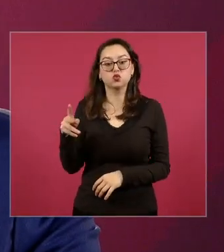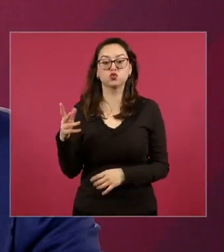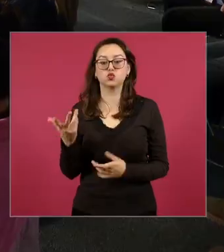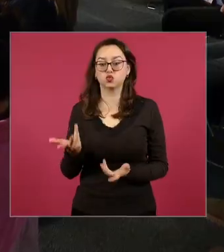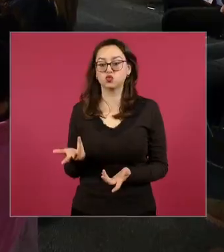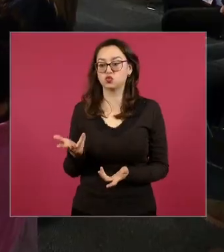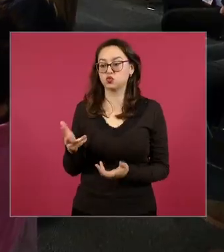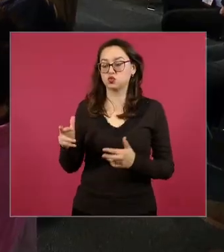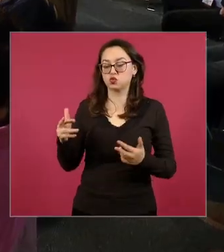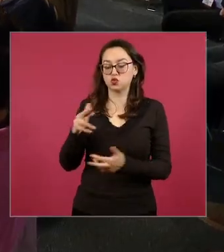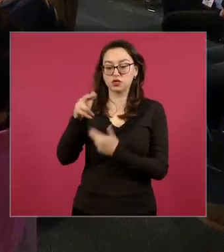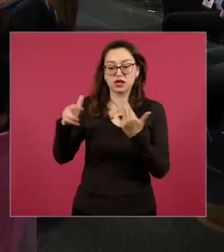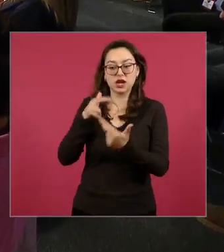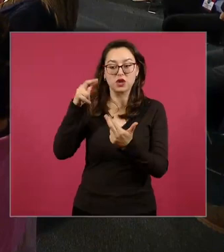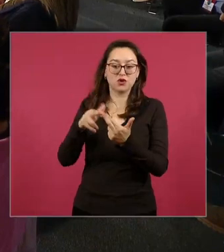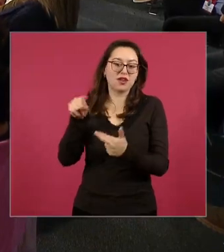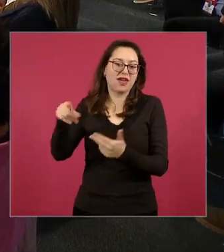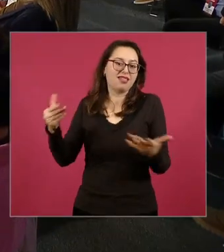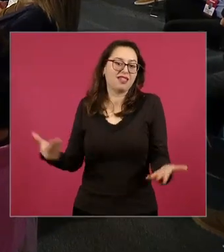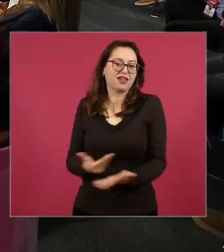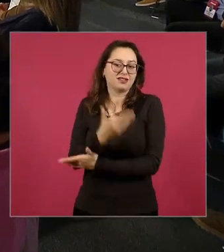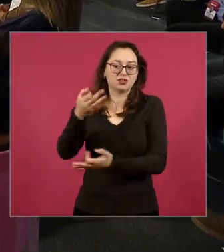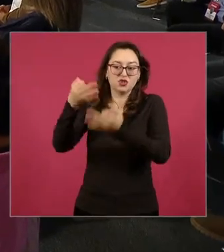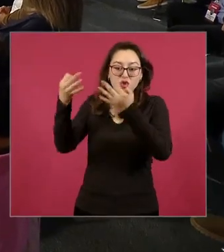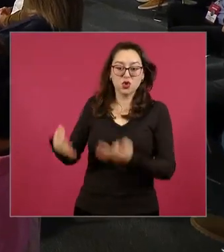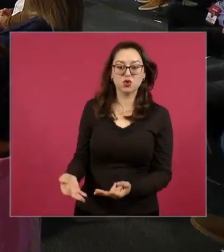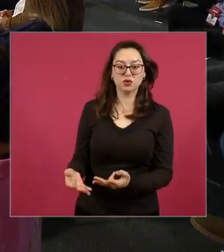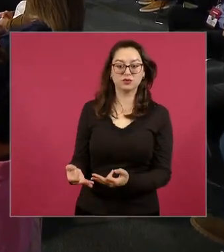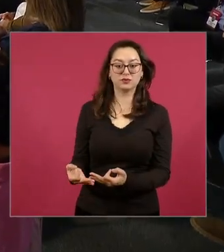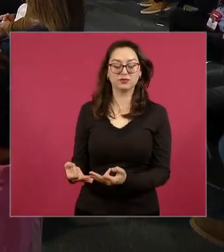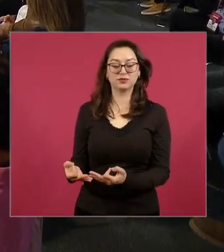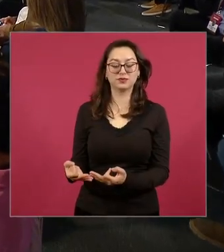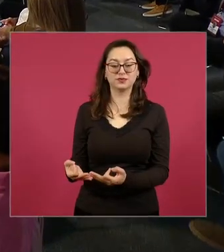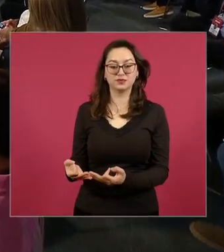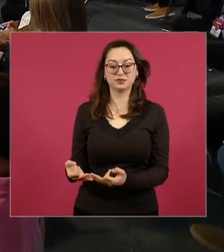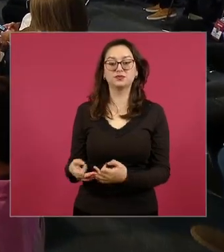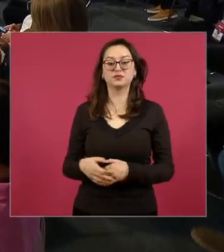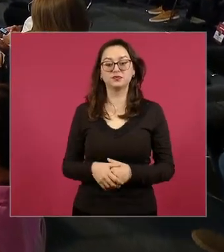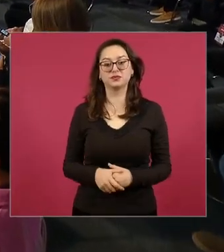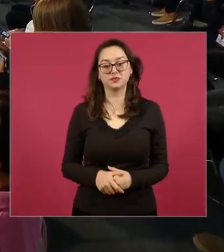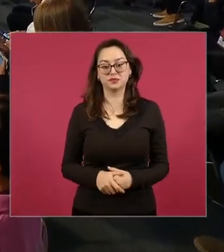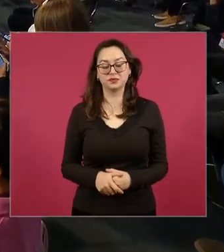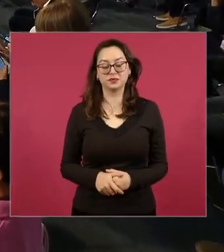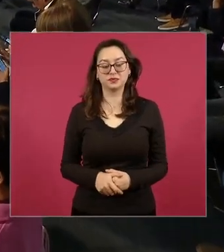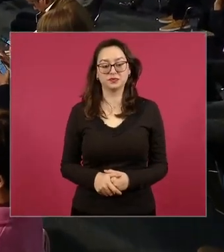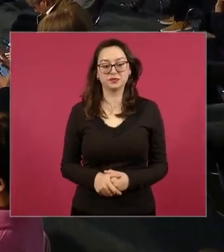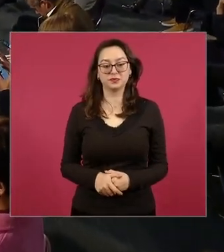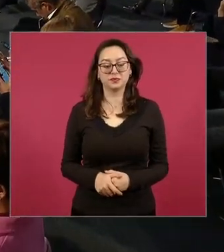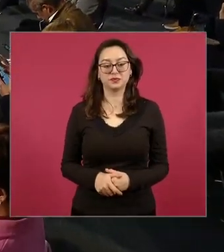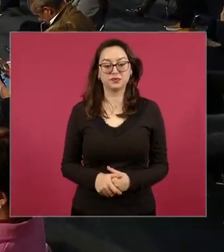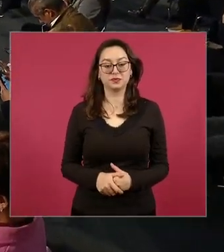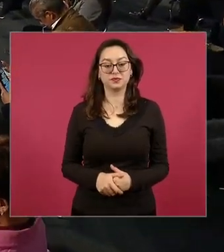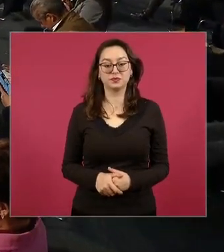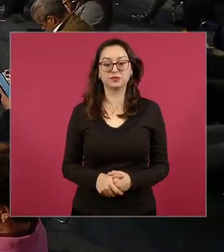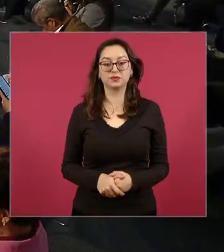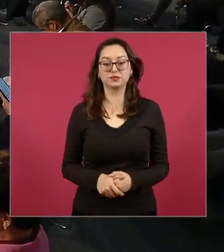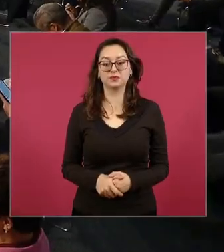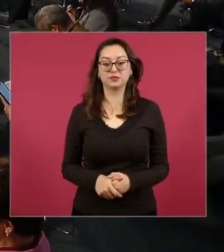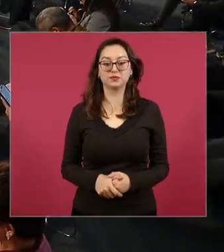de donde son los Flores Magón entonces por esto de las